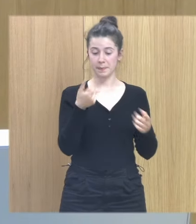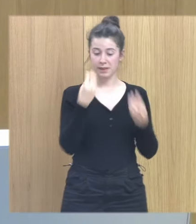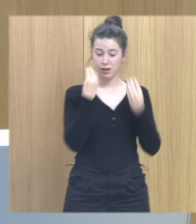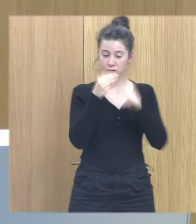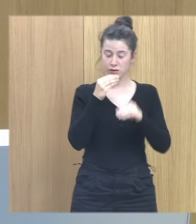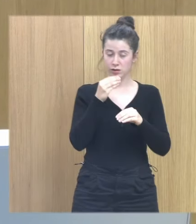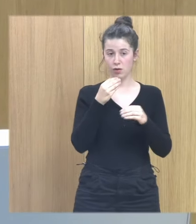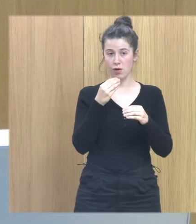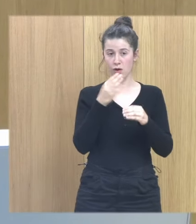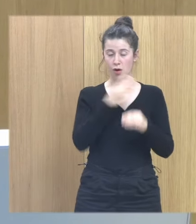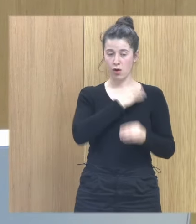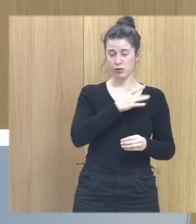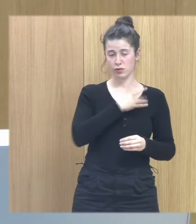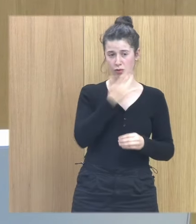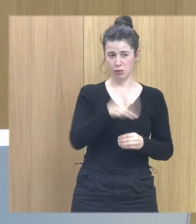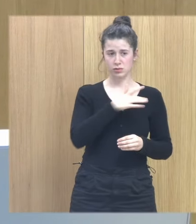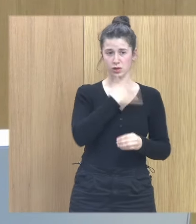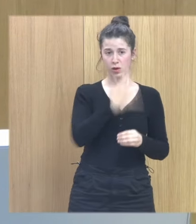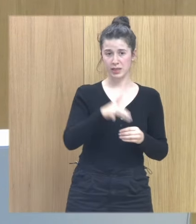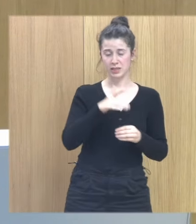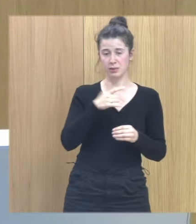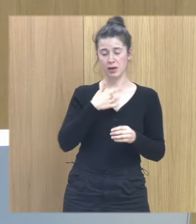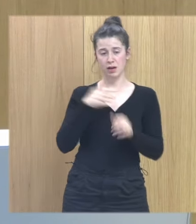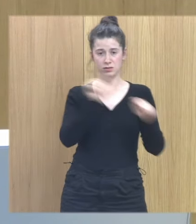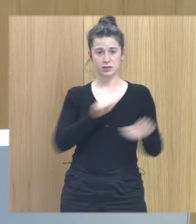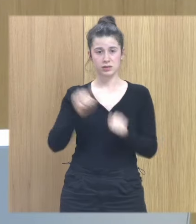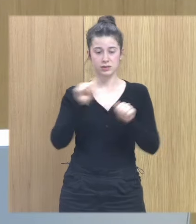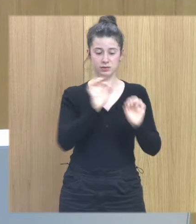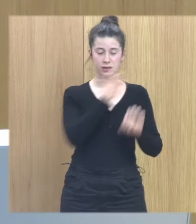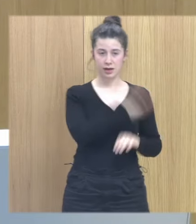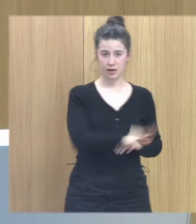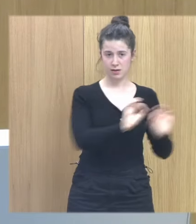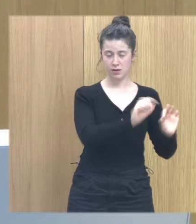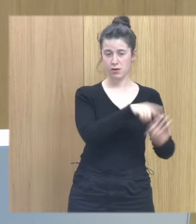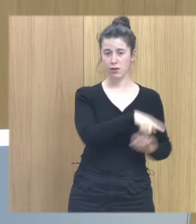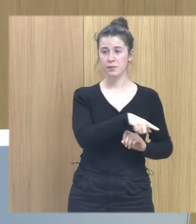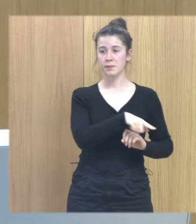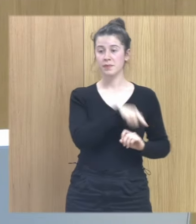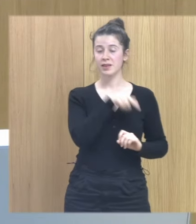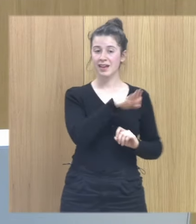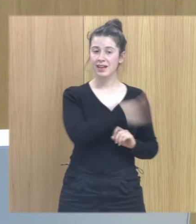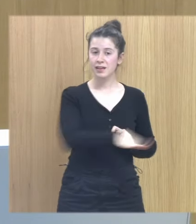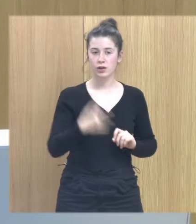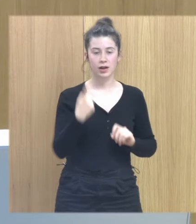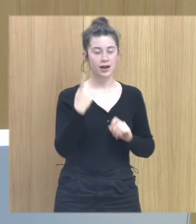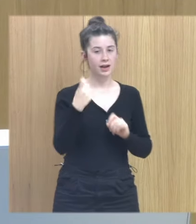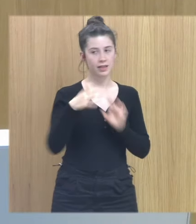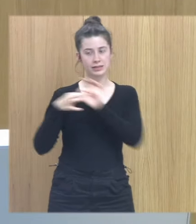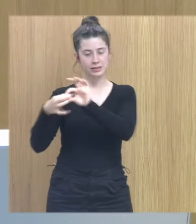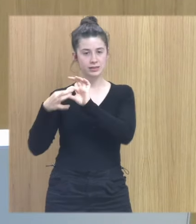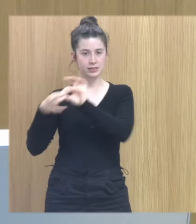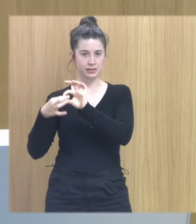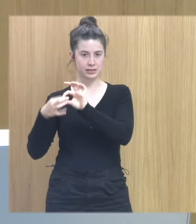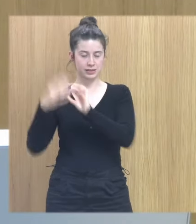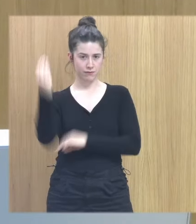compasiva sobre la figura vinculares es proteger a la persona en este caso al niño el niño o la niña necesita sus figuras vinculares y cuando